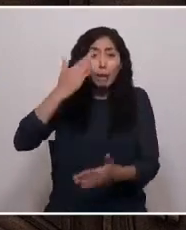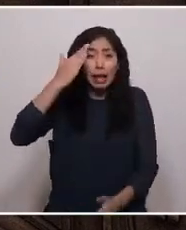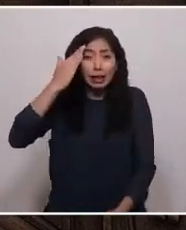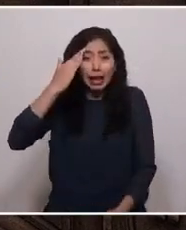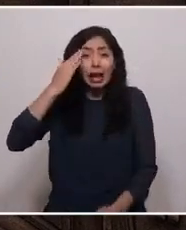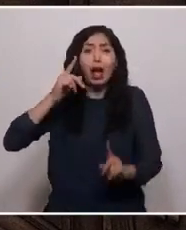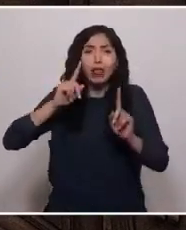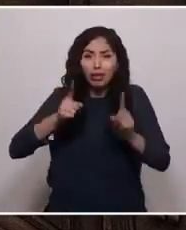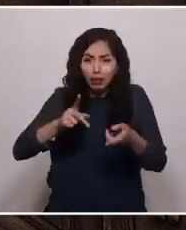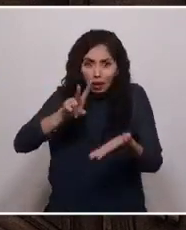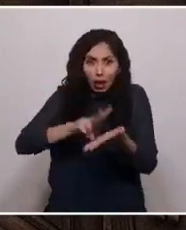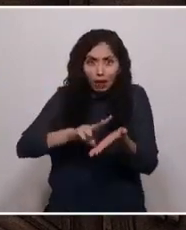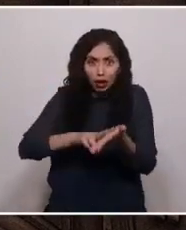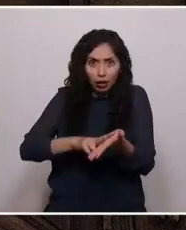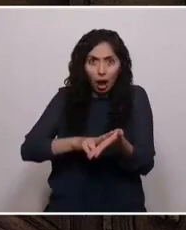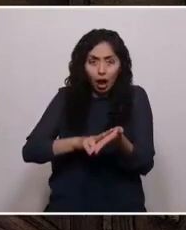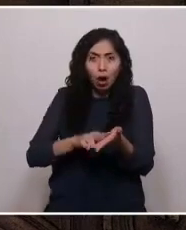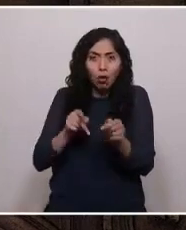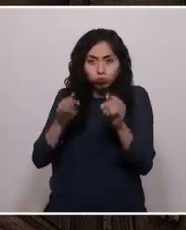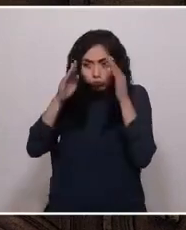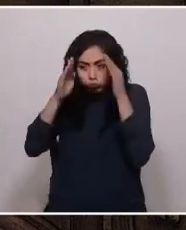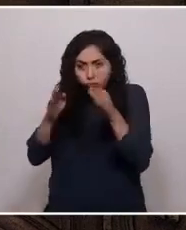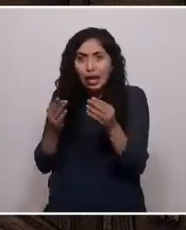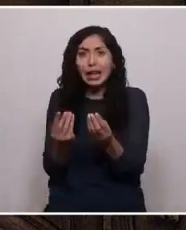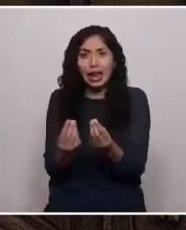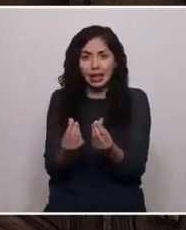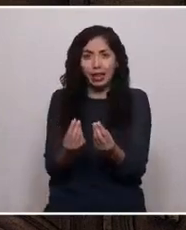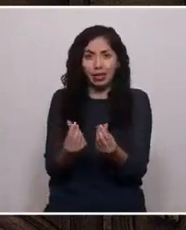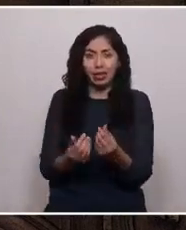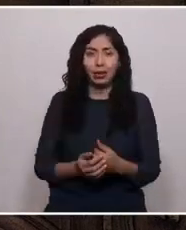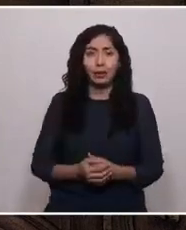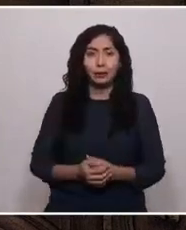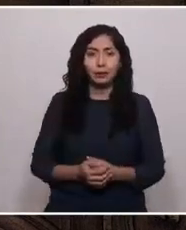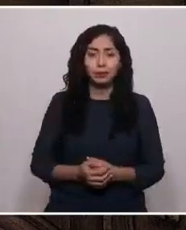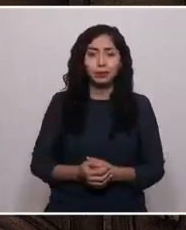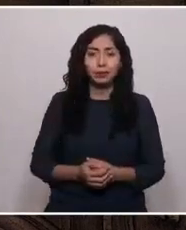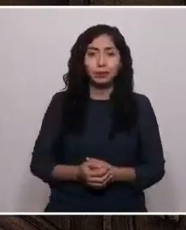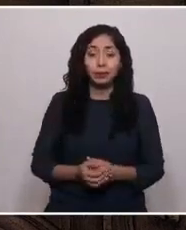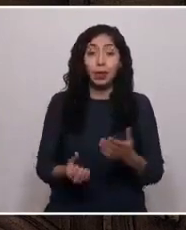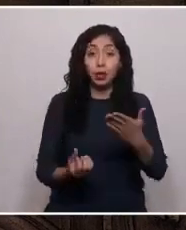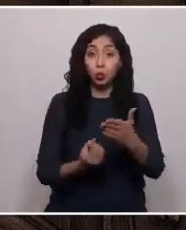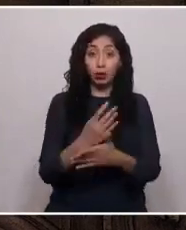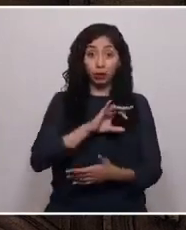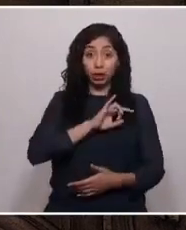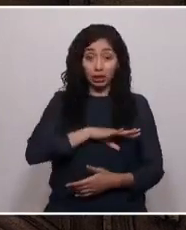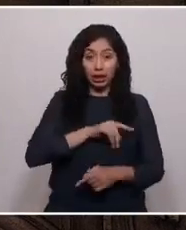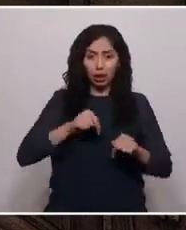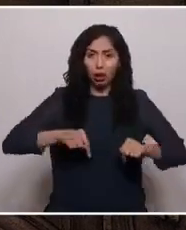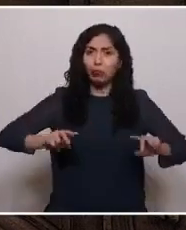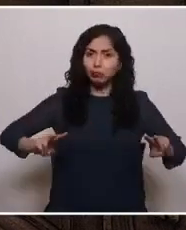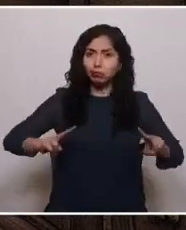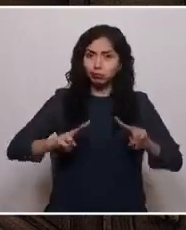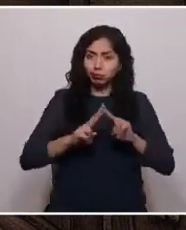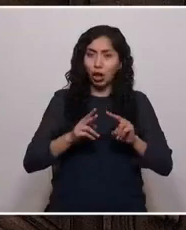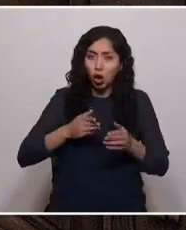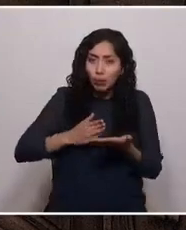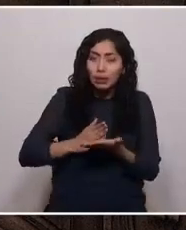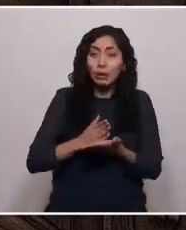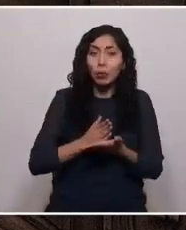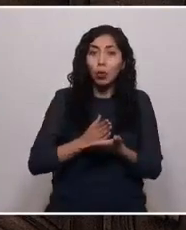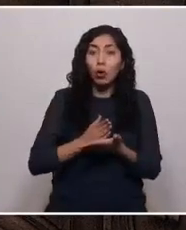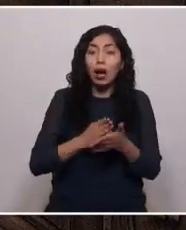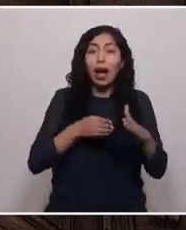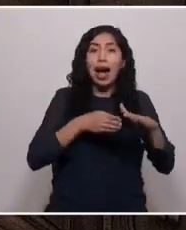real cobertura y sean de calidad. En el nuevo Chile que empezamos a construir, el acceso a la